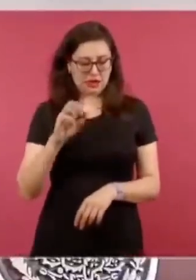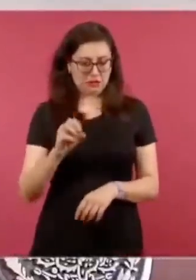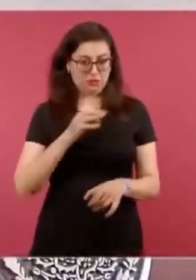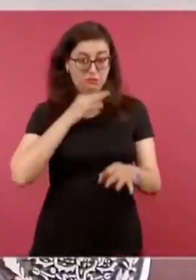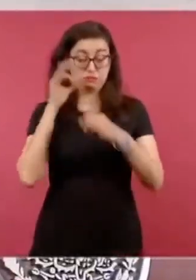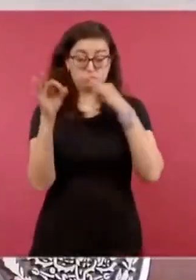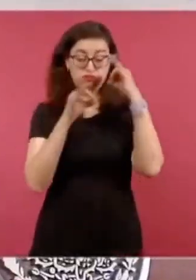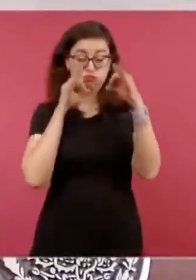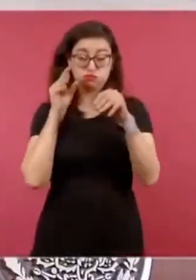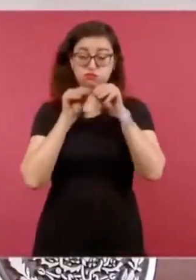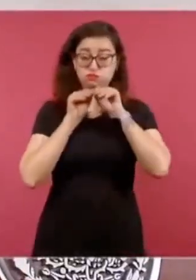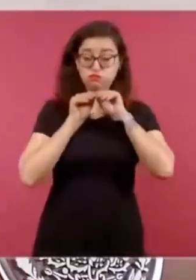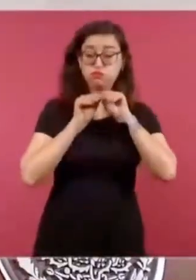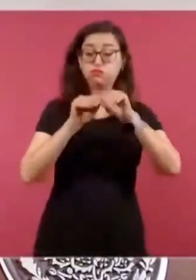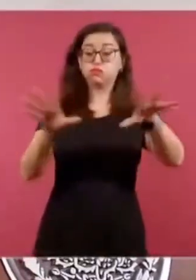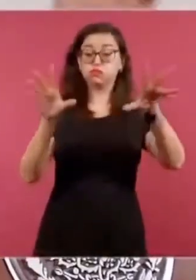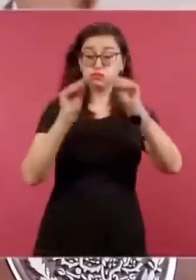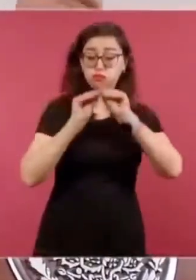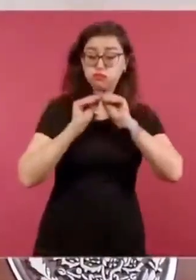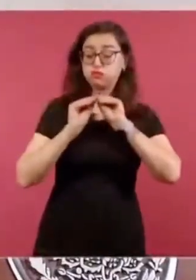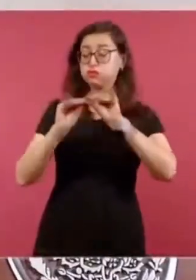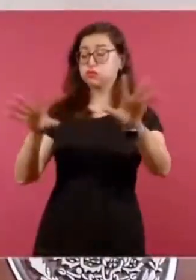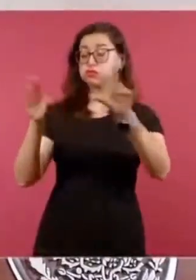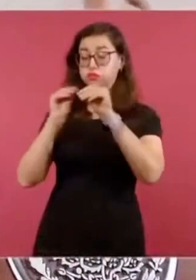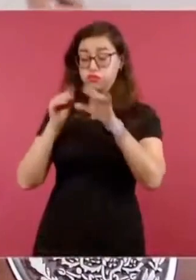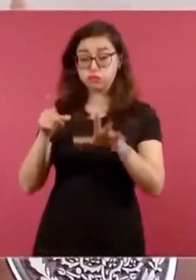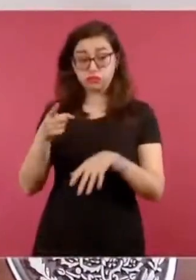cuando se pusieron todos de acuerdo,